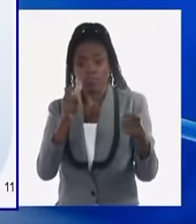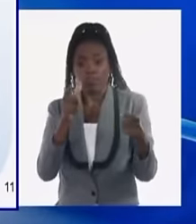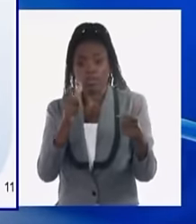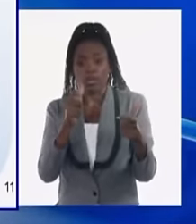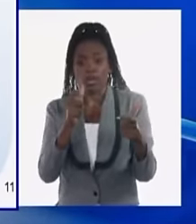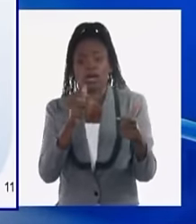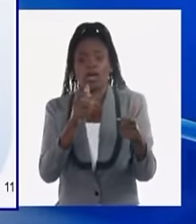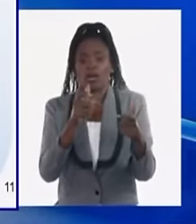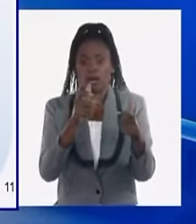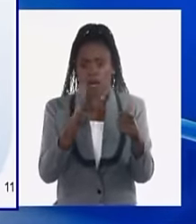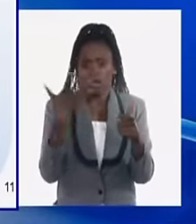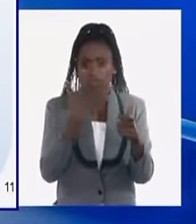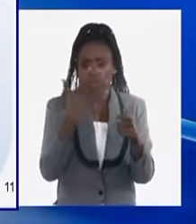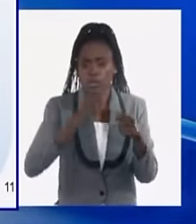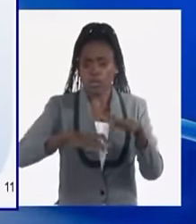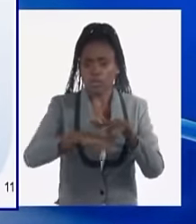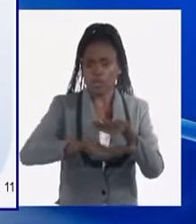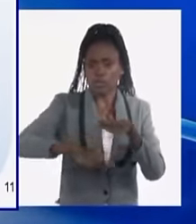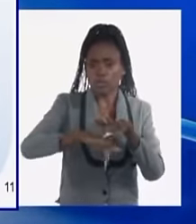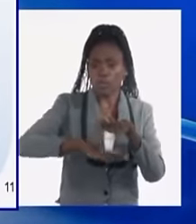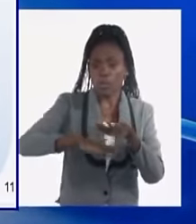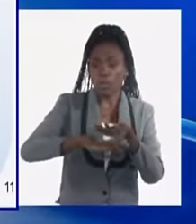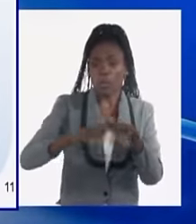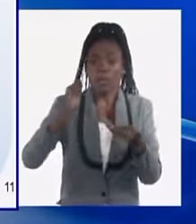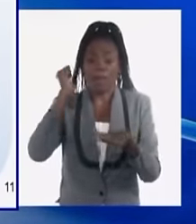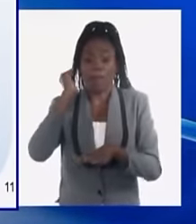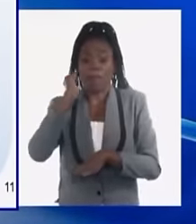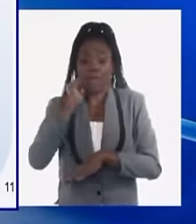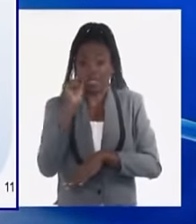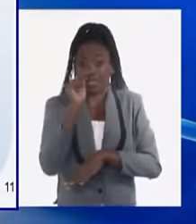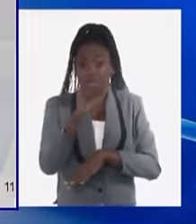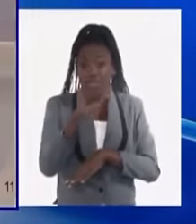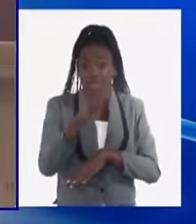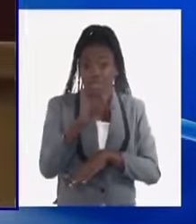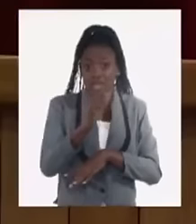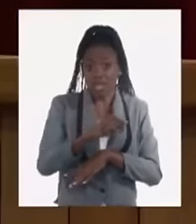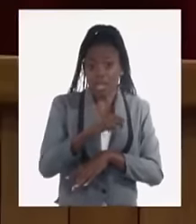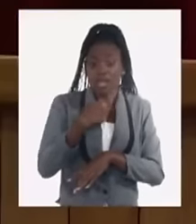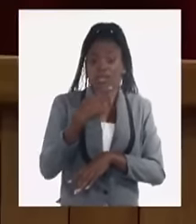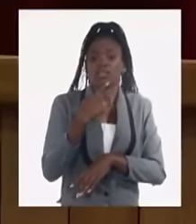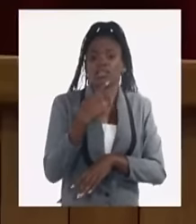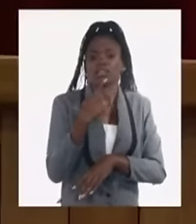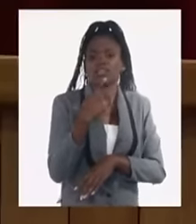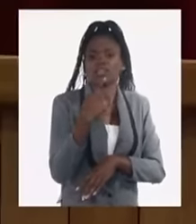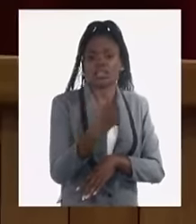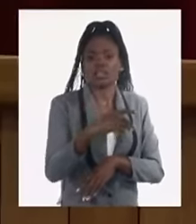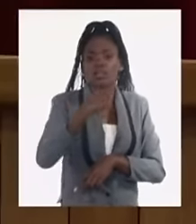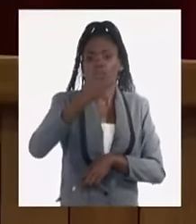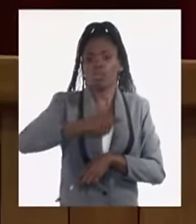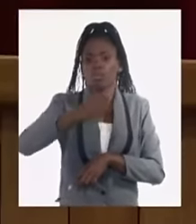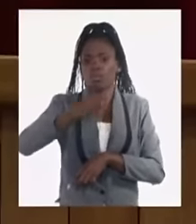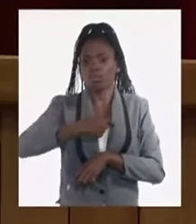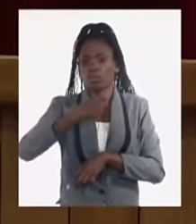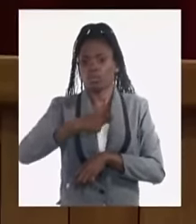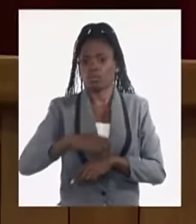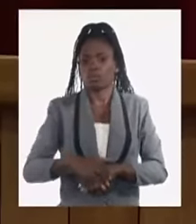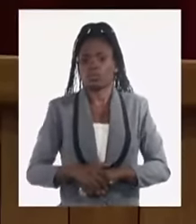conductas de evasión y más que ello la subdeclaración fiscal de